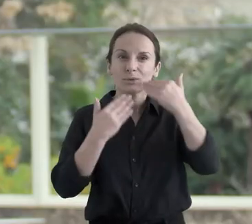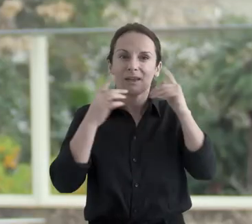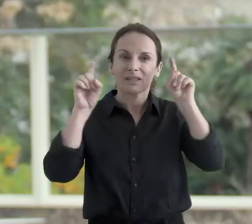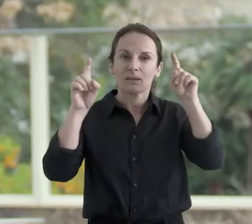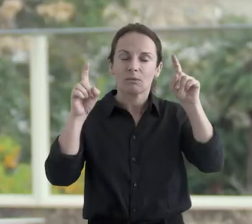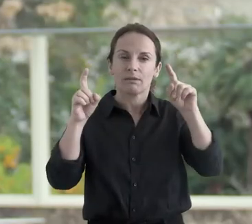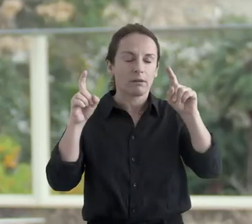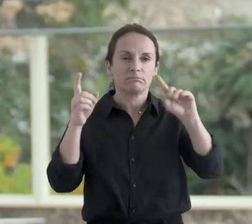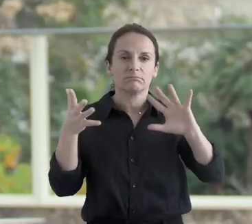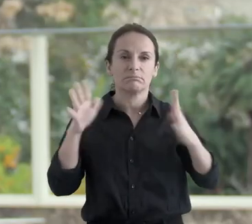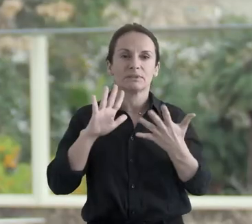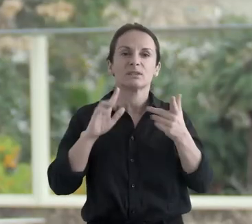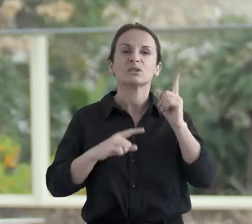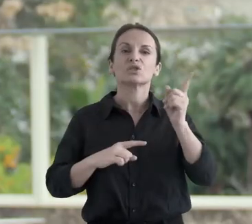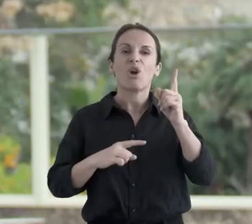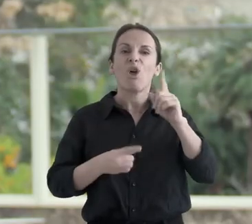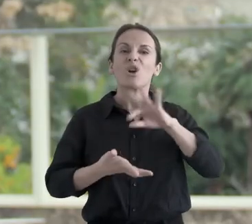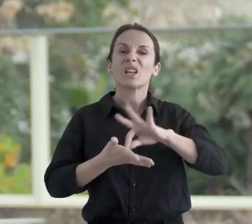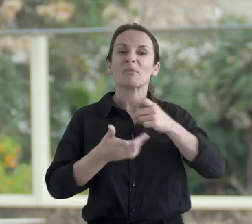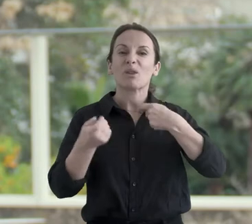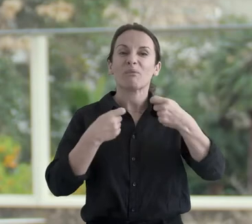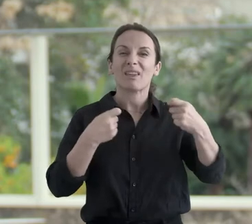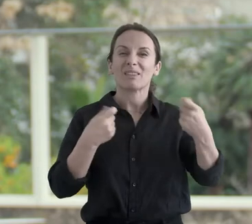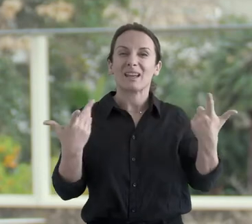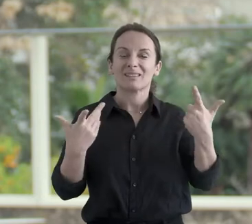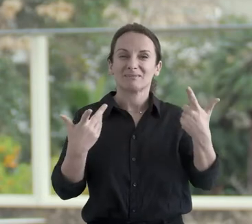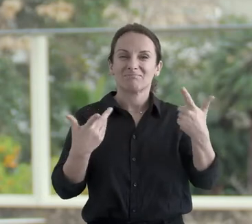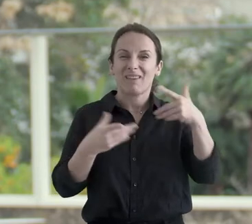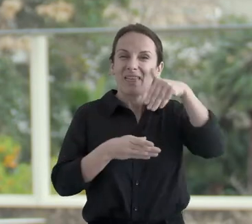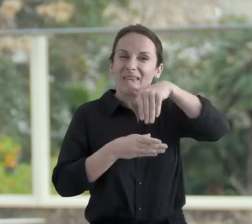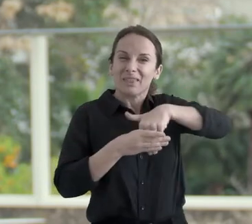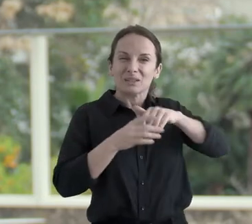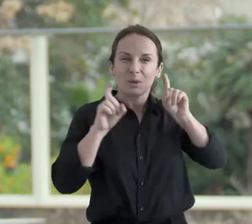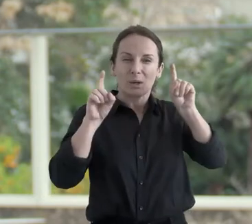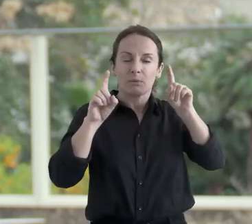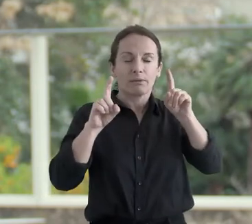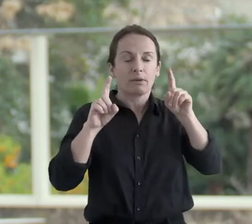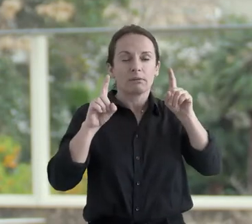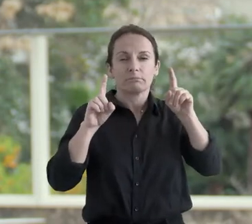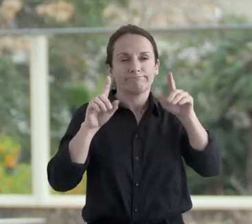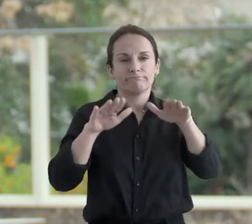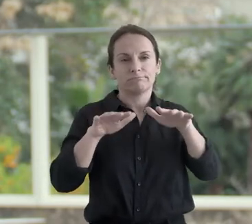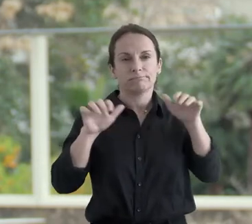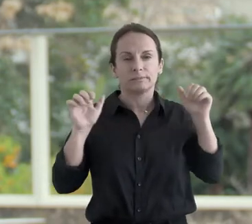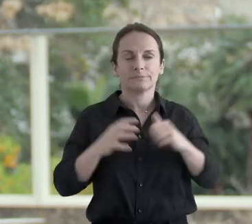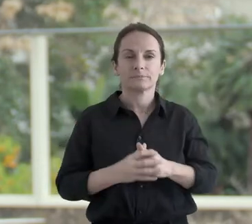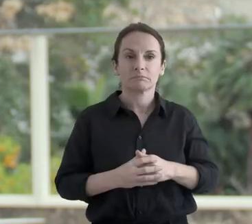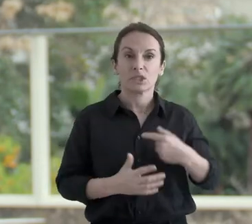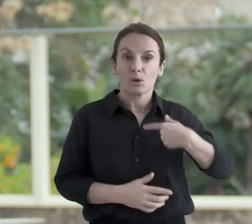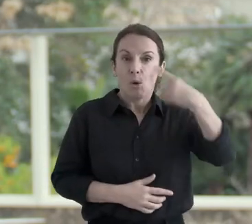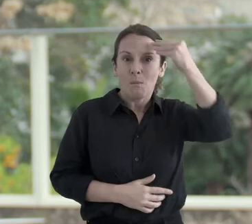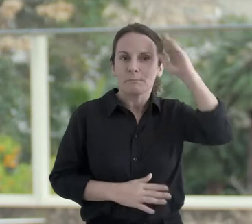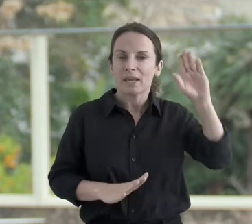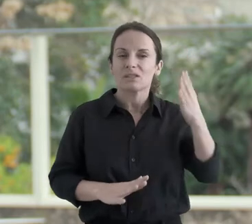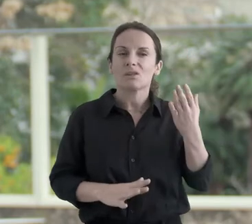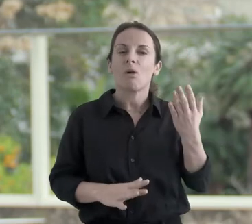al servicio de lo que antes eran los servicios, del marketing, de la comunicación, etc. Creo que tenemos que recuperar ese